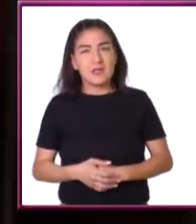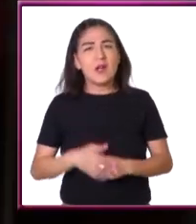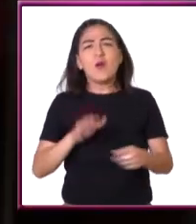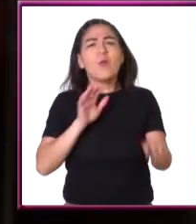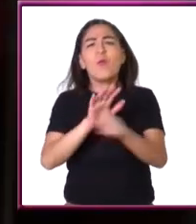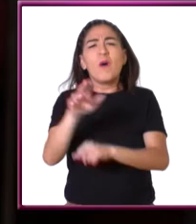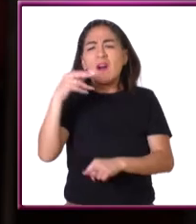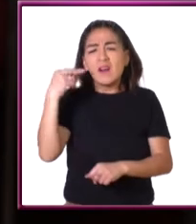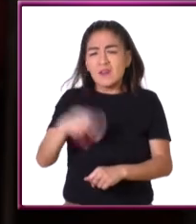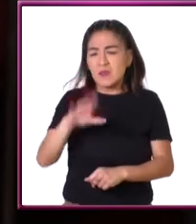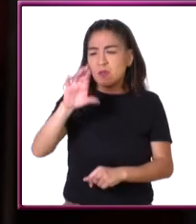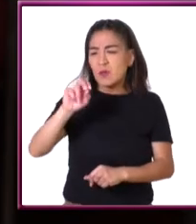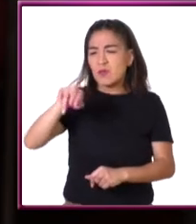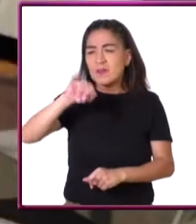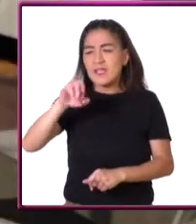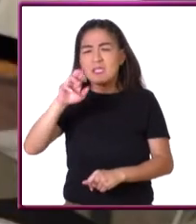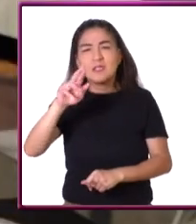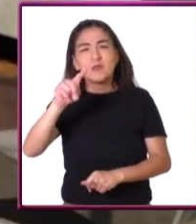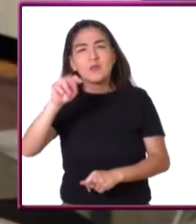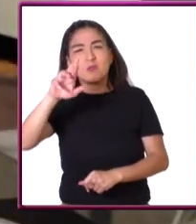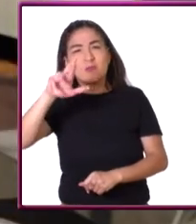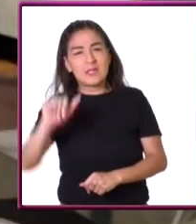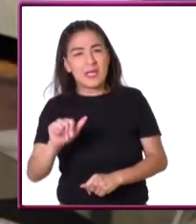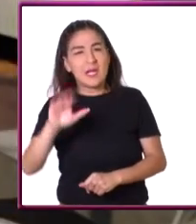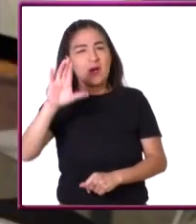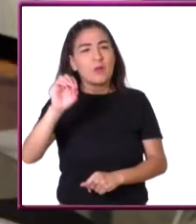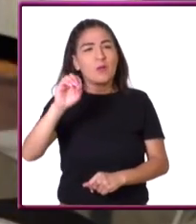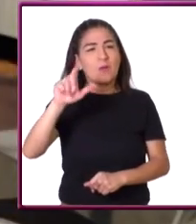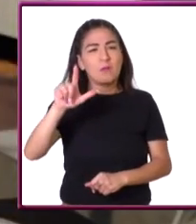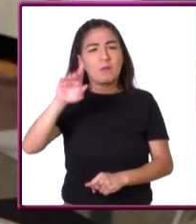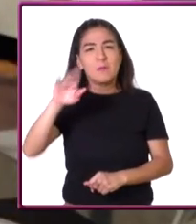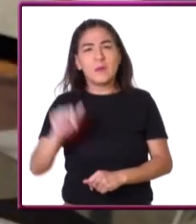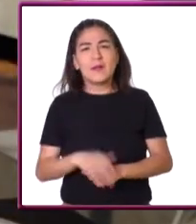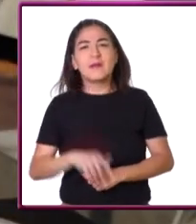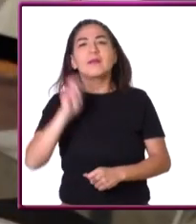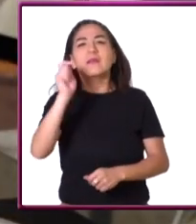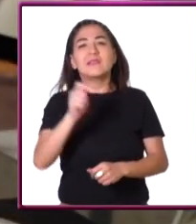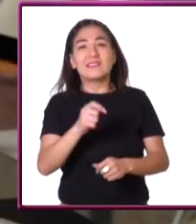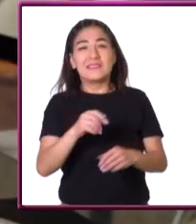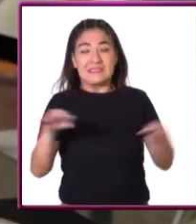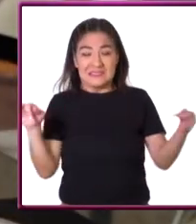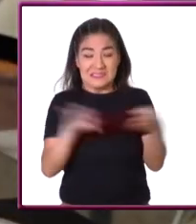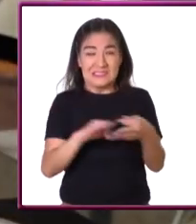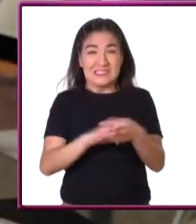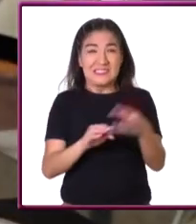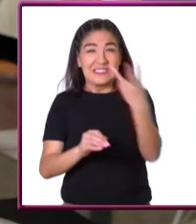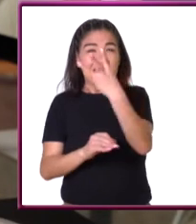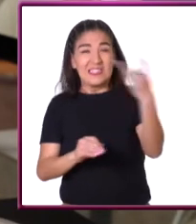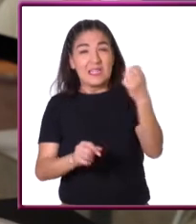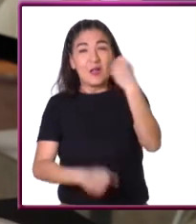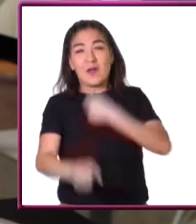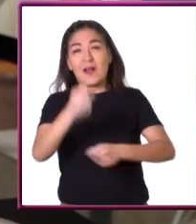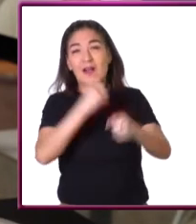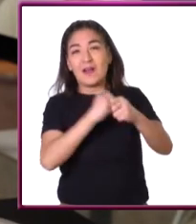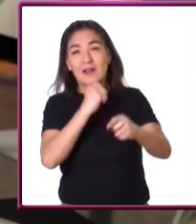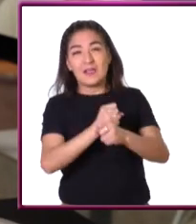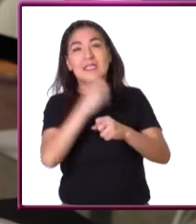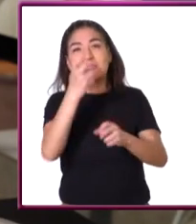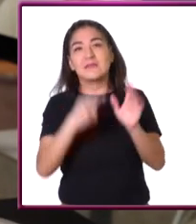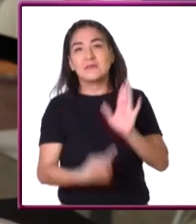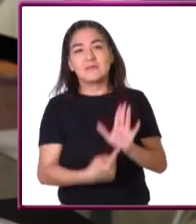cuál es la conjetura de Goldbach? Y esta conjetura tiene casi 300 años sin